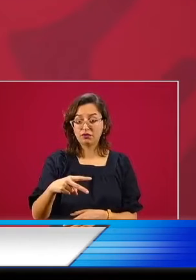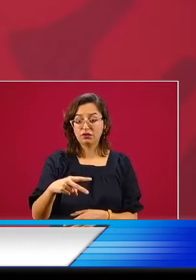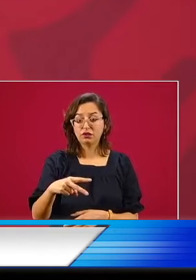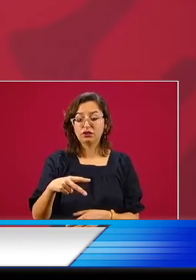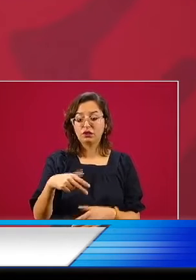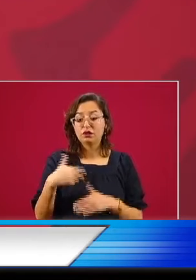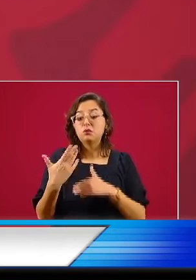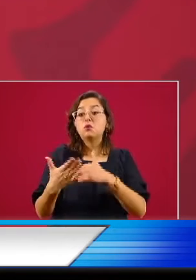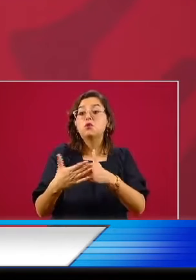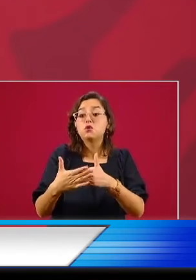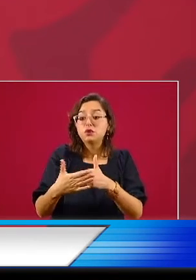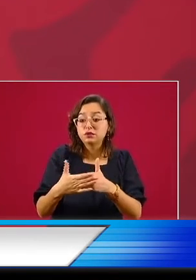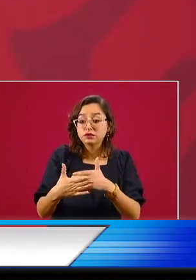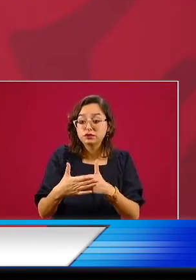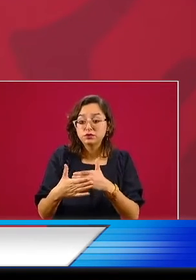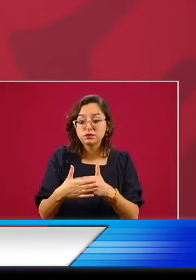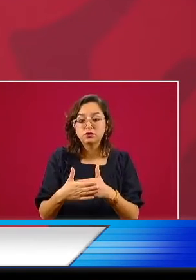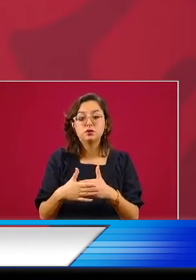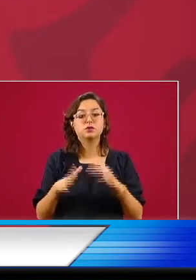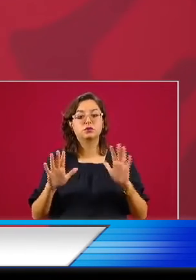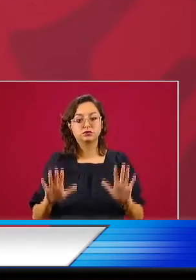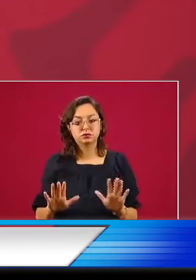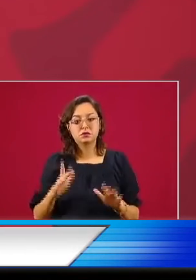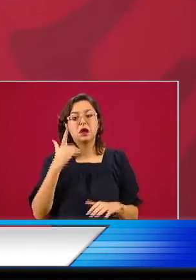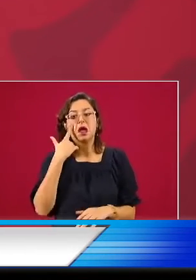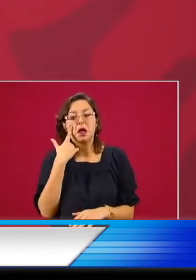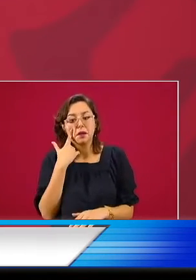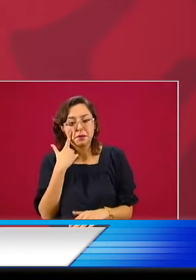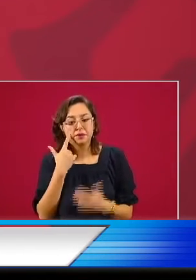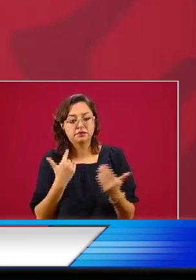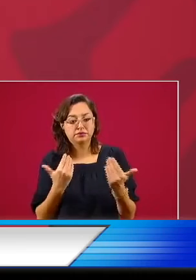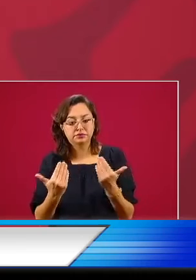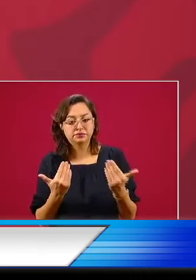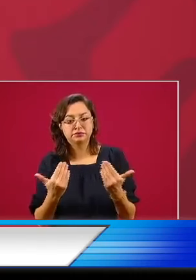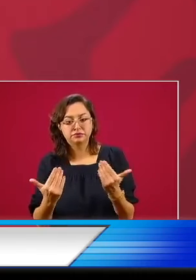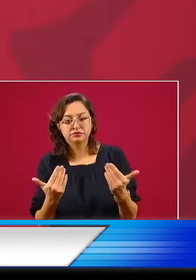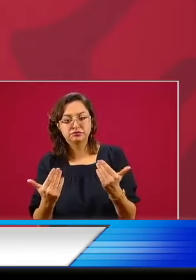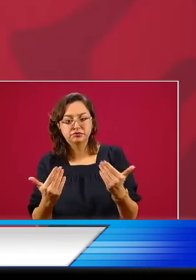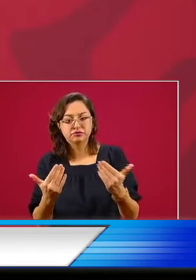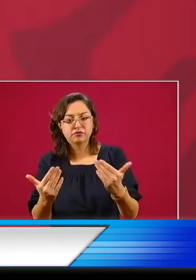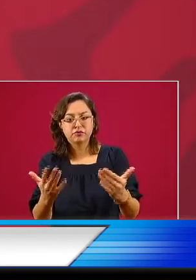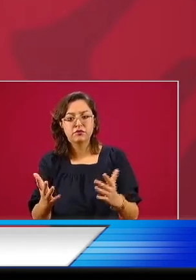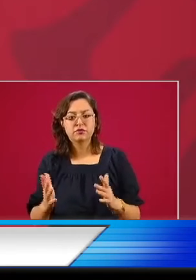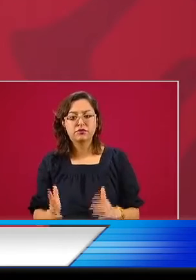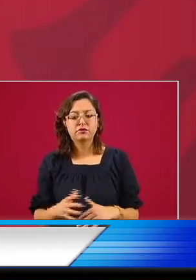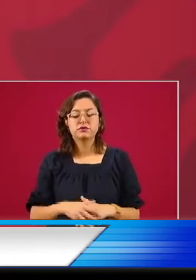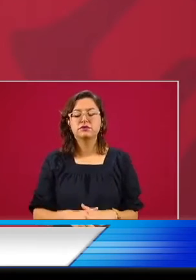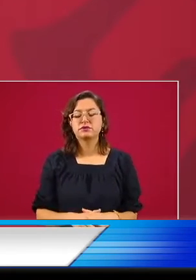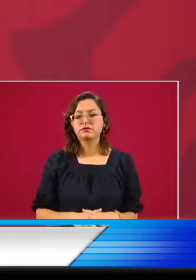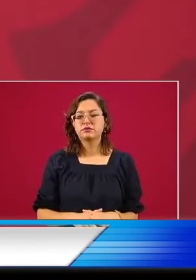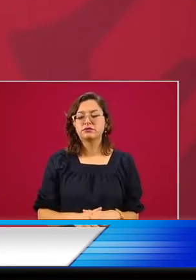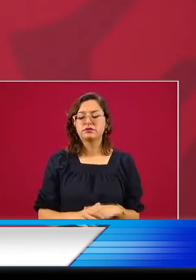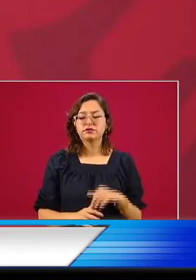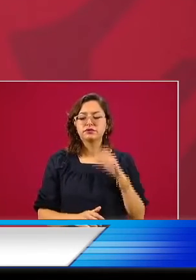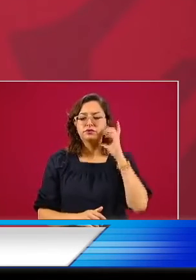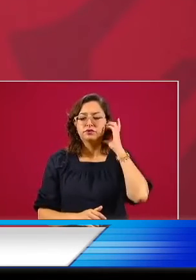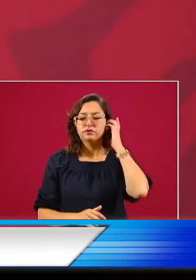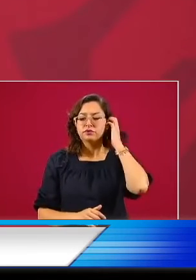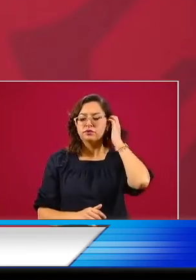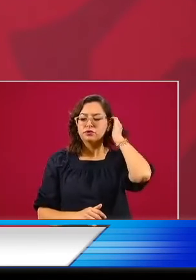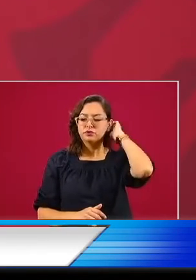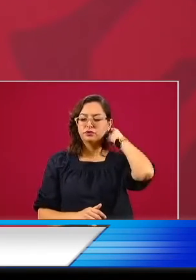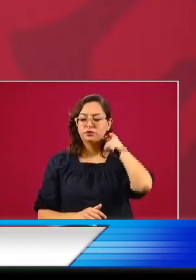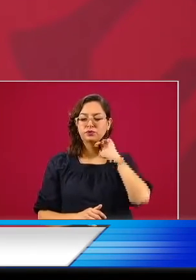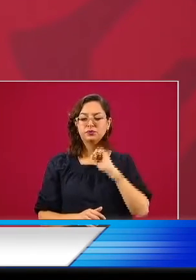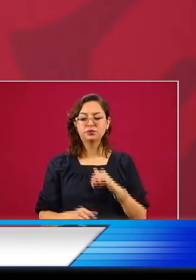incumplir con las fechas de entrega de algunas de las empresas adjudicadas de los cuatro tramos, se dará a conocer y no volverá a tener contratos de obra pública